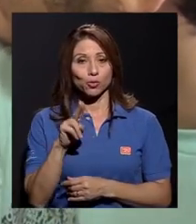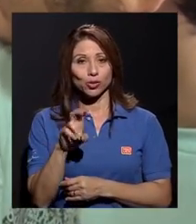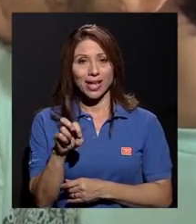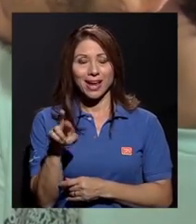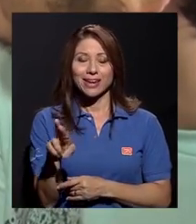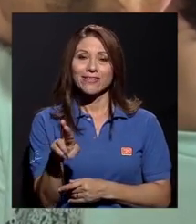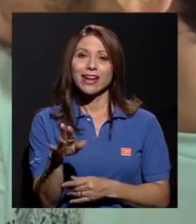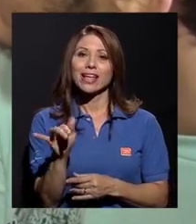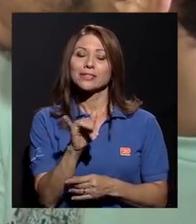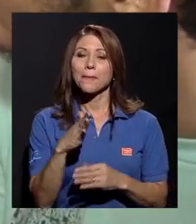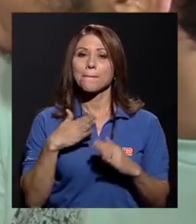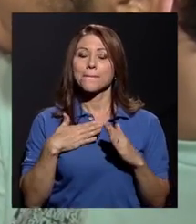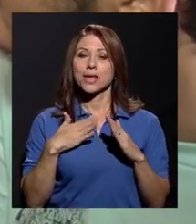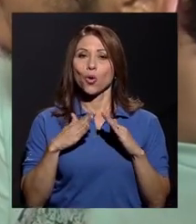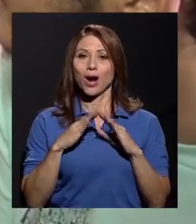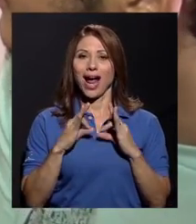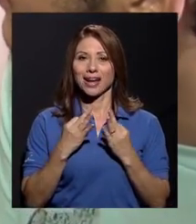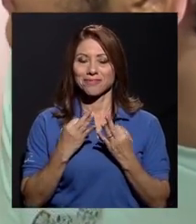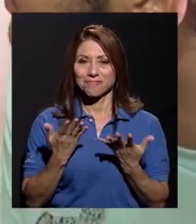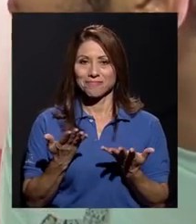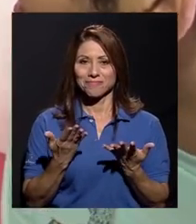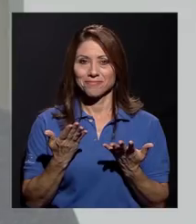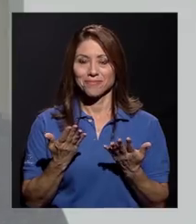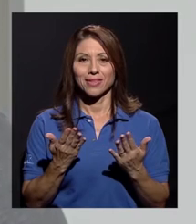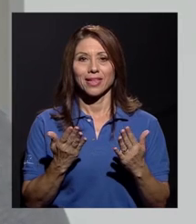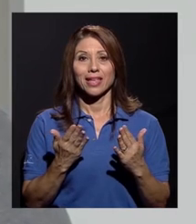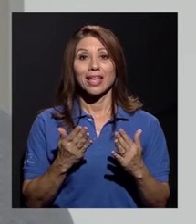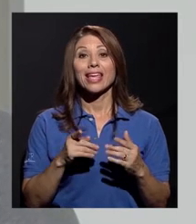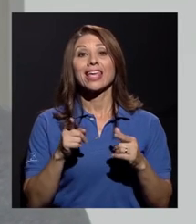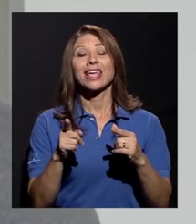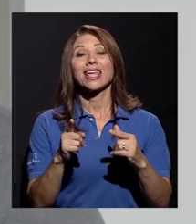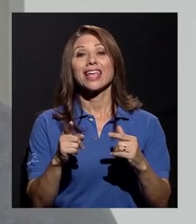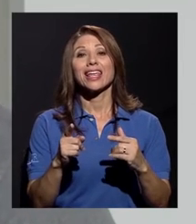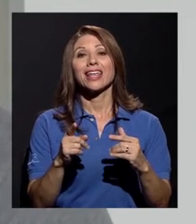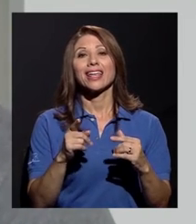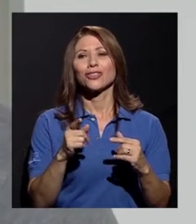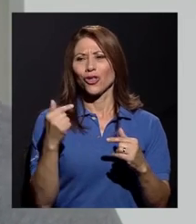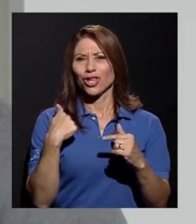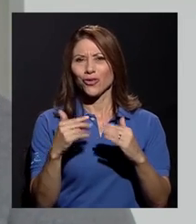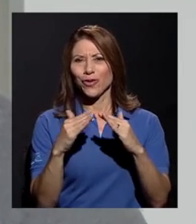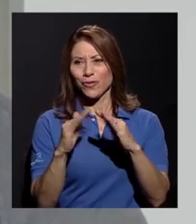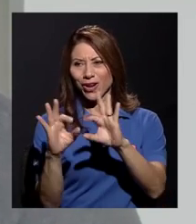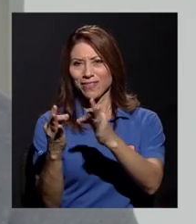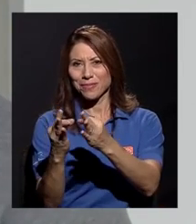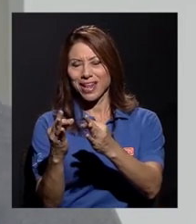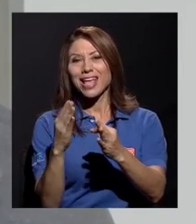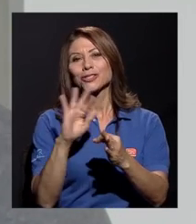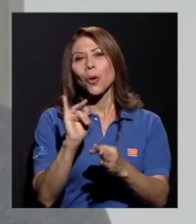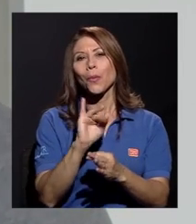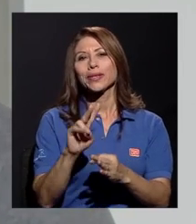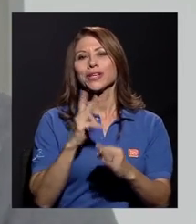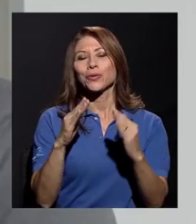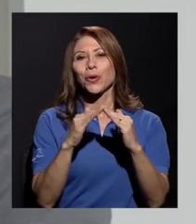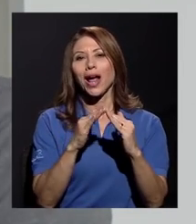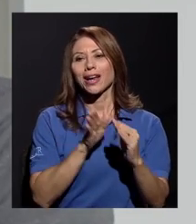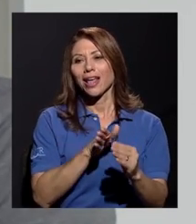en realidad, se ha convertido en mi hogar. Y la casa donde yo vengo es como mi segundo hogar, más bien, porque yo paso más tiempo acá que allá.